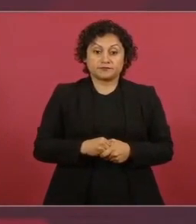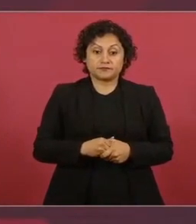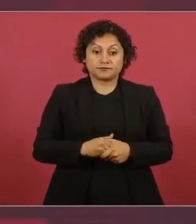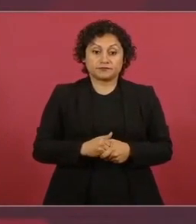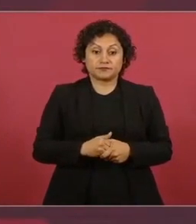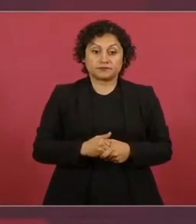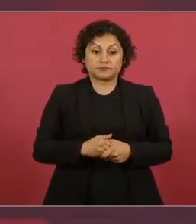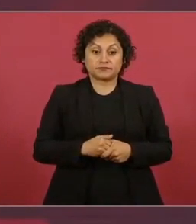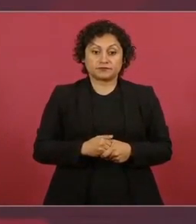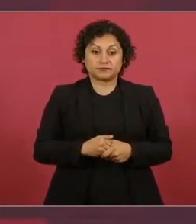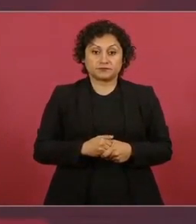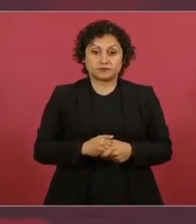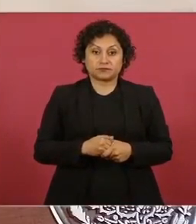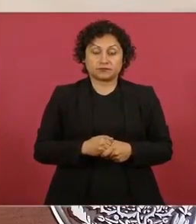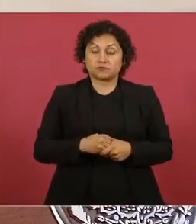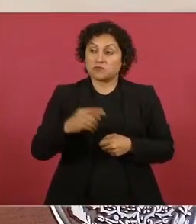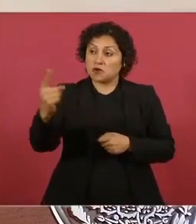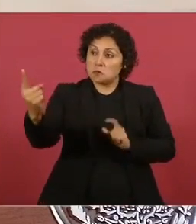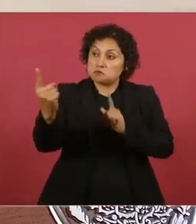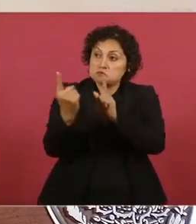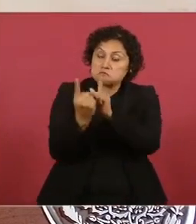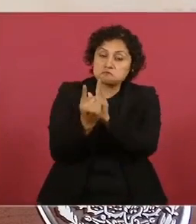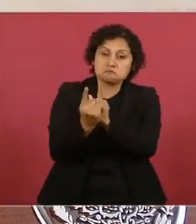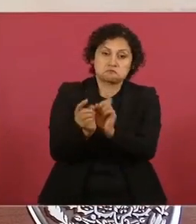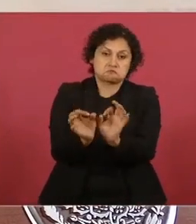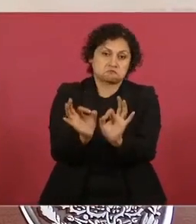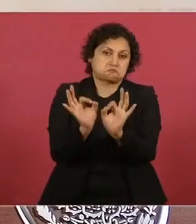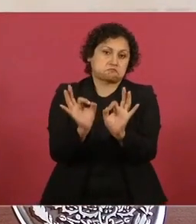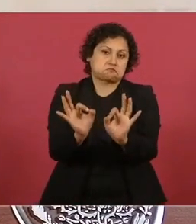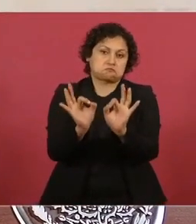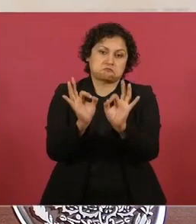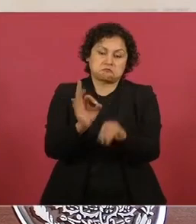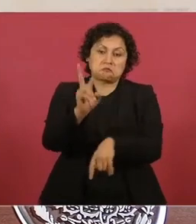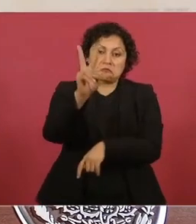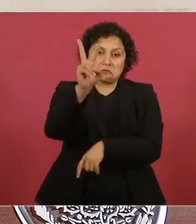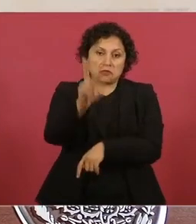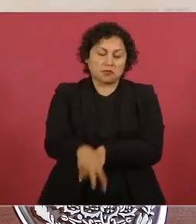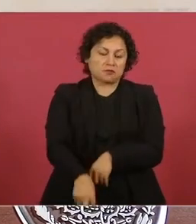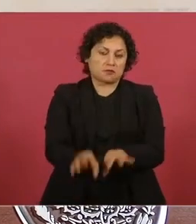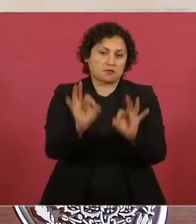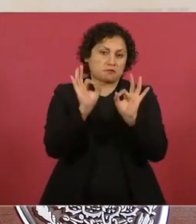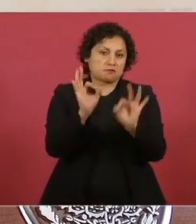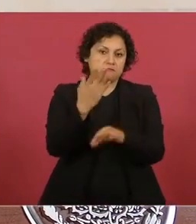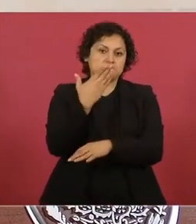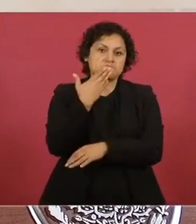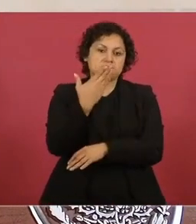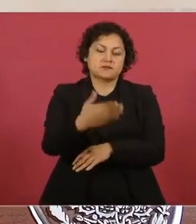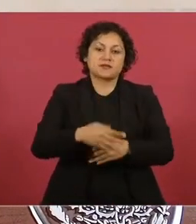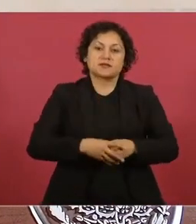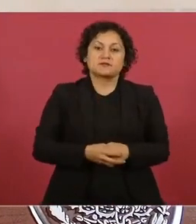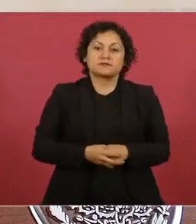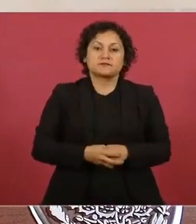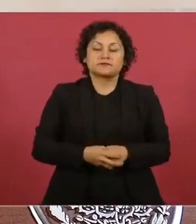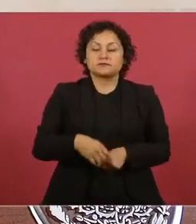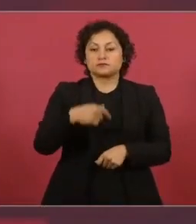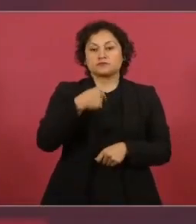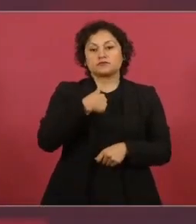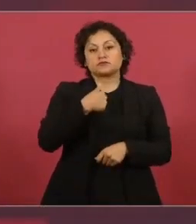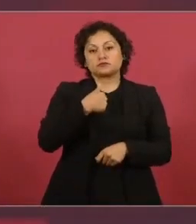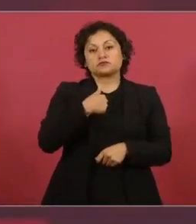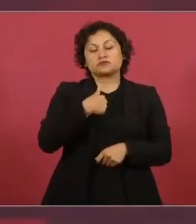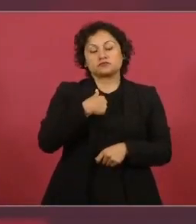Fueron muy buenos los encuentros con los dos. Yo celebré